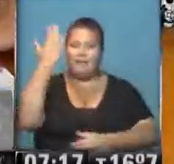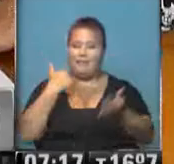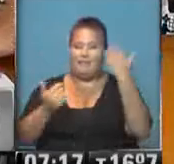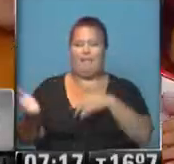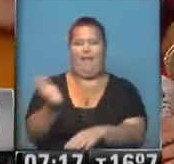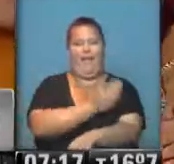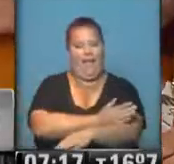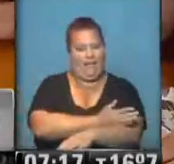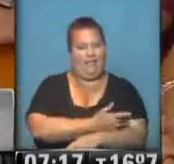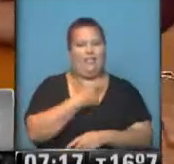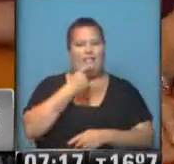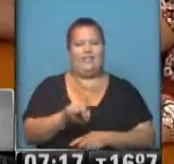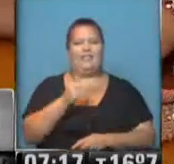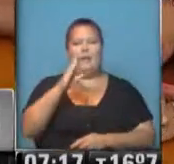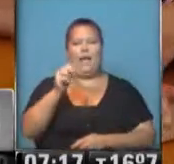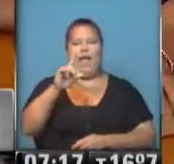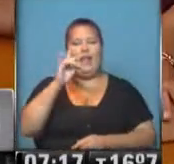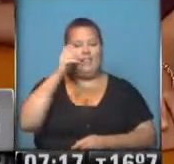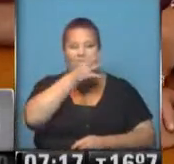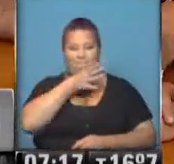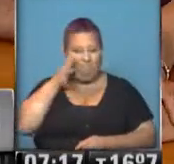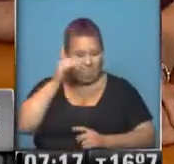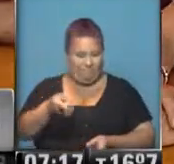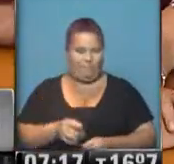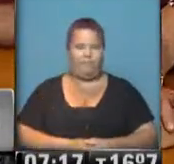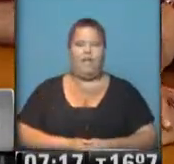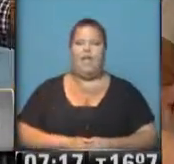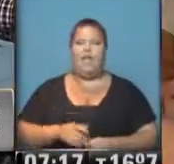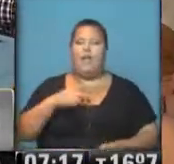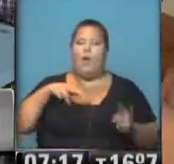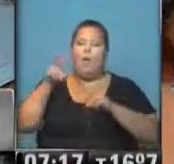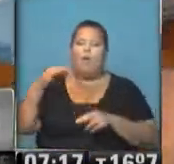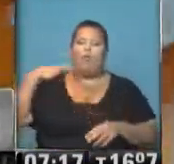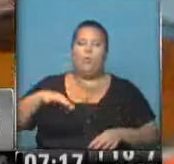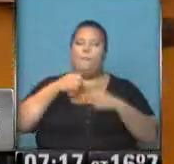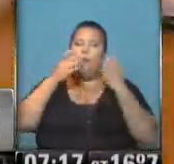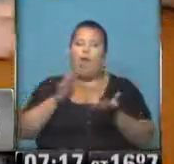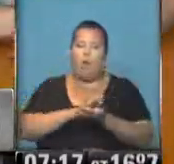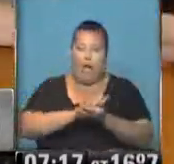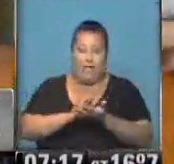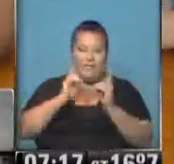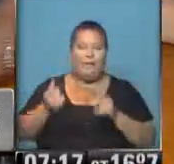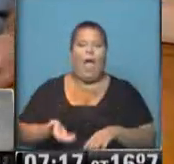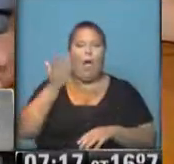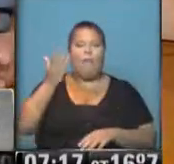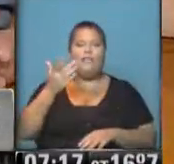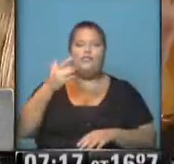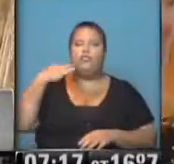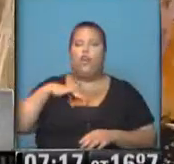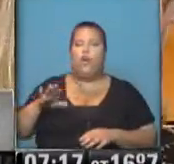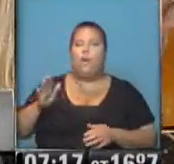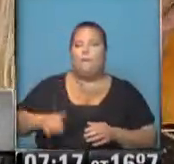anticipada, dijo Roberto Varadel, titular de su tema. Buscamos una recomposición del salario básico, también un incremento del haber de